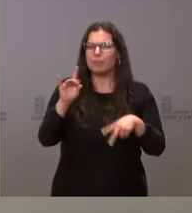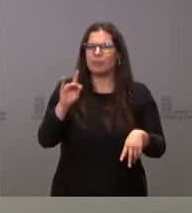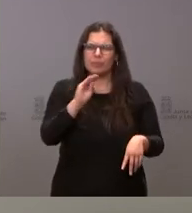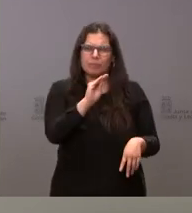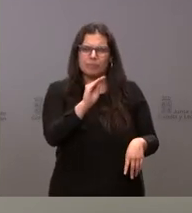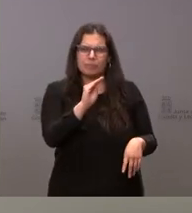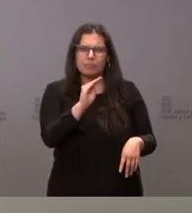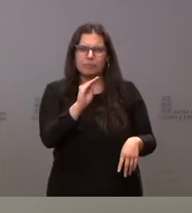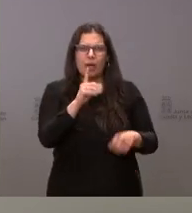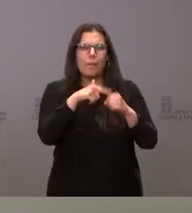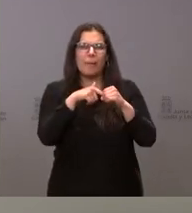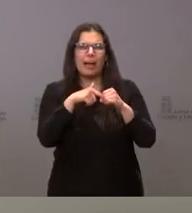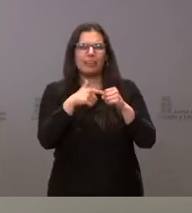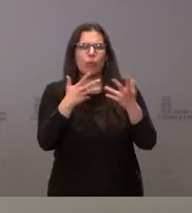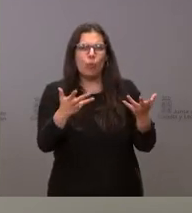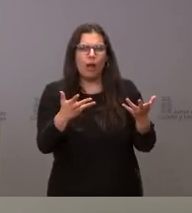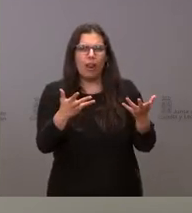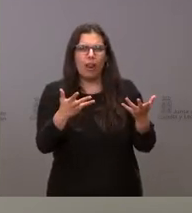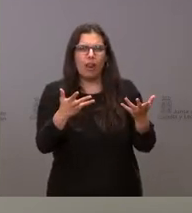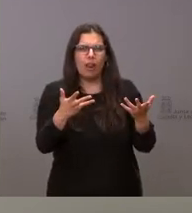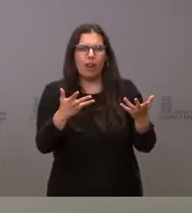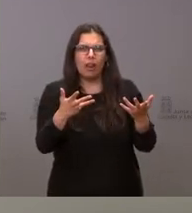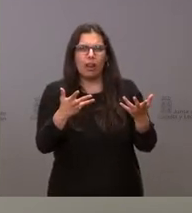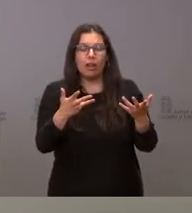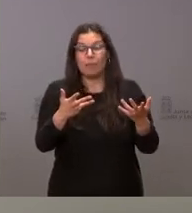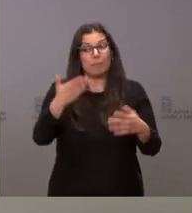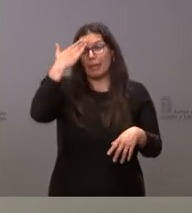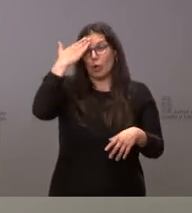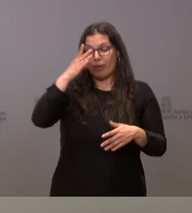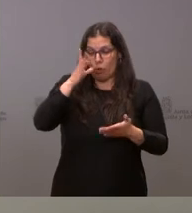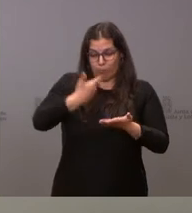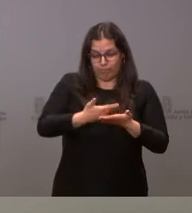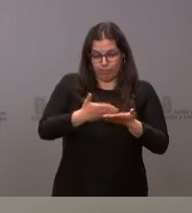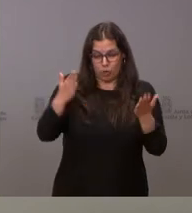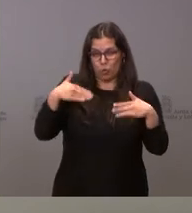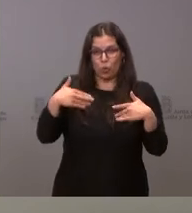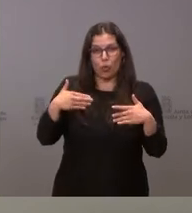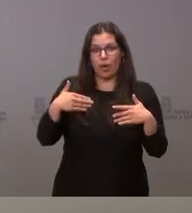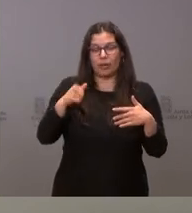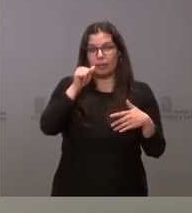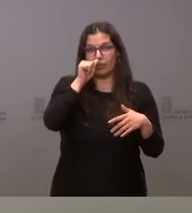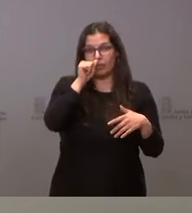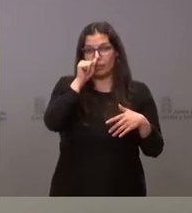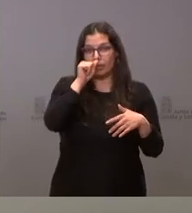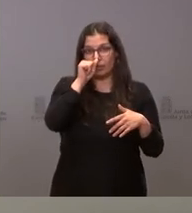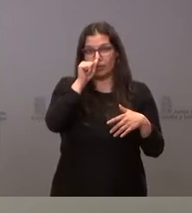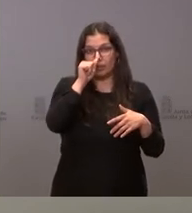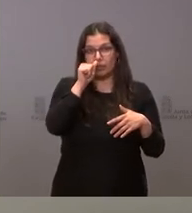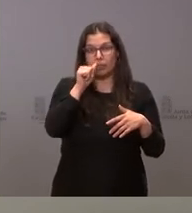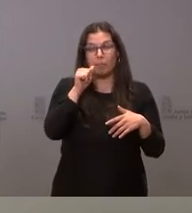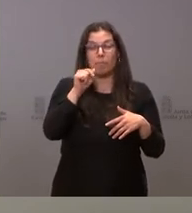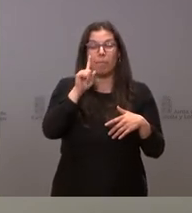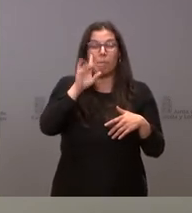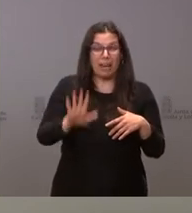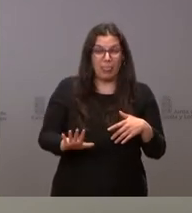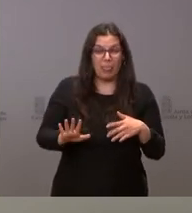¿Cuál está vacante? ¿Cuáles siguen sus funciones? Pues hablo de memoria, porque no es algo que hayamos visto en el Consejo de Gobierno, no, pero creo recordar